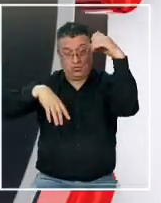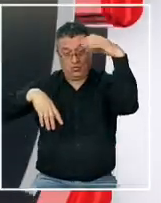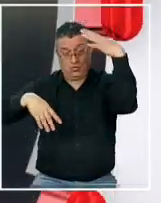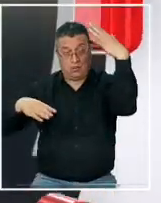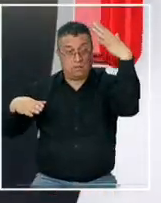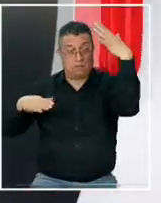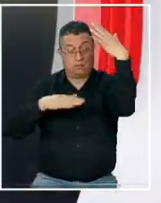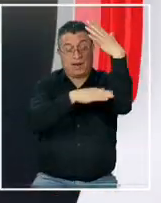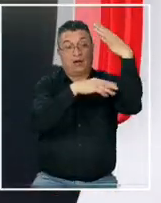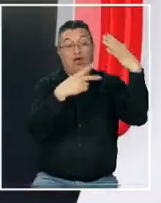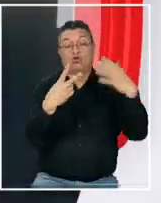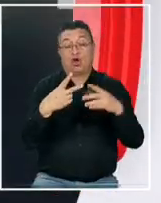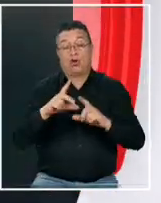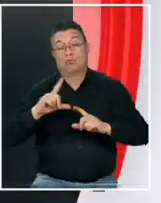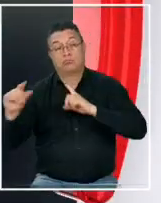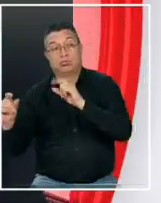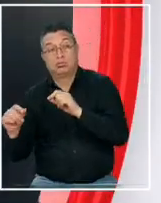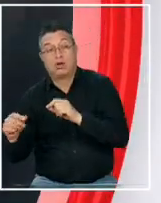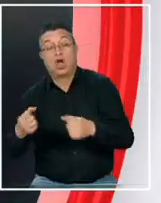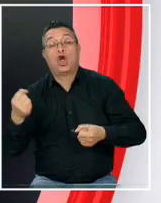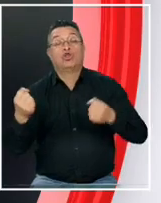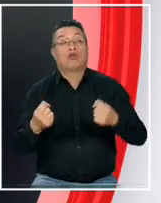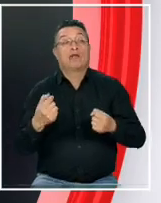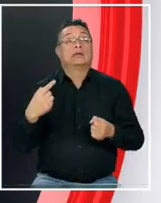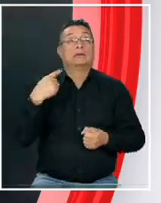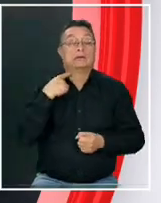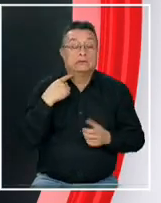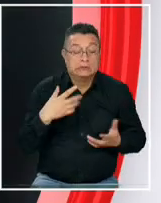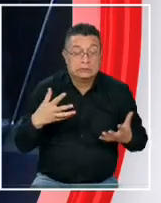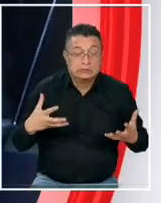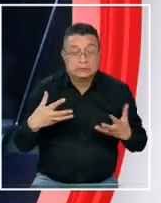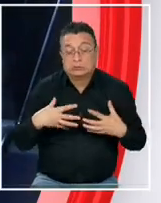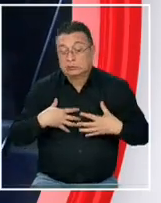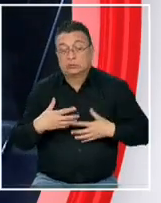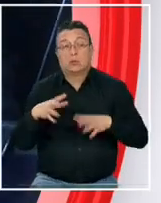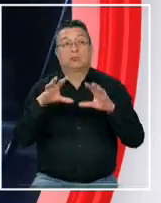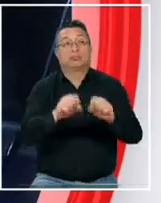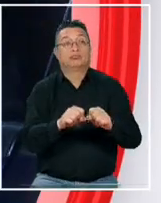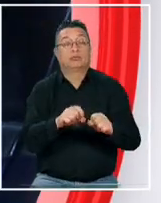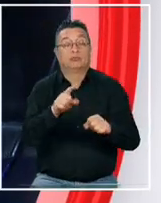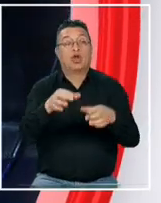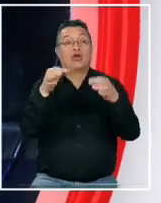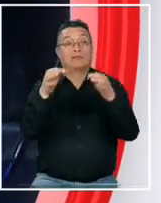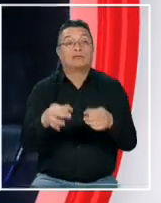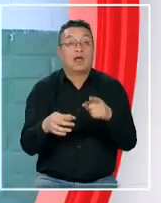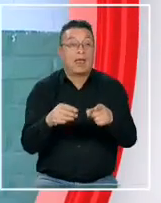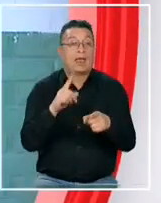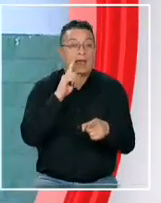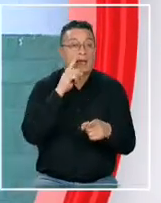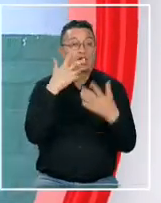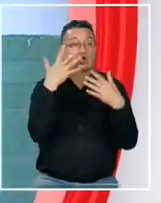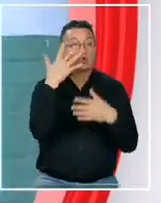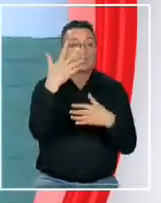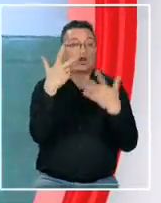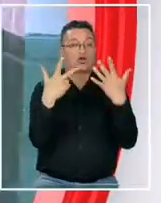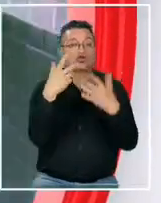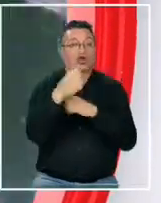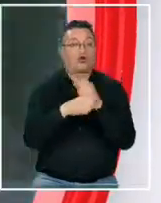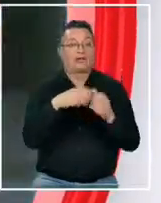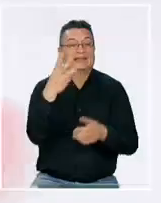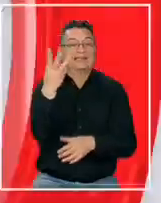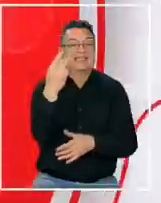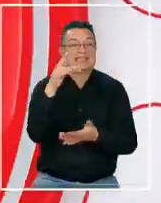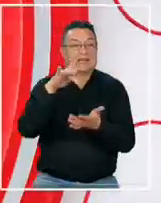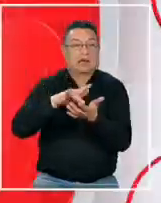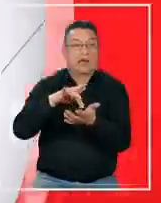huyeron tras el impacto mientras el conductor quedó atrapado en el auto y fue detenido al identificarlo se confirmó que tenía 58 años y 13 causas